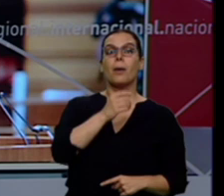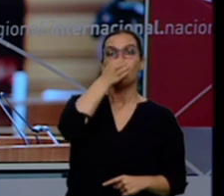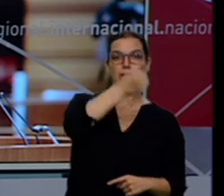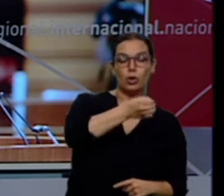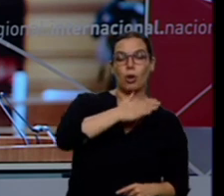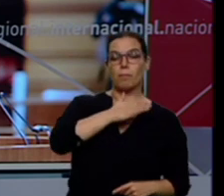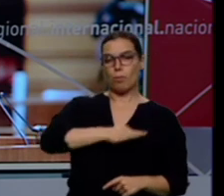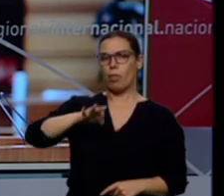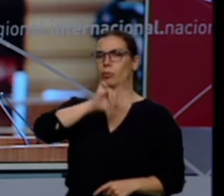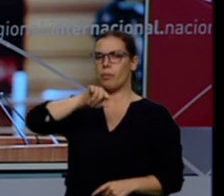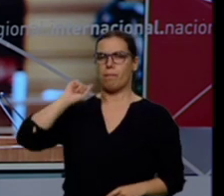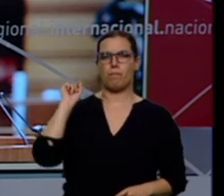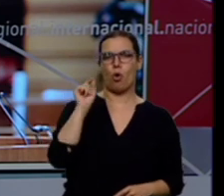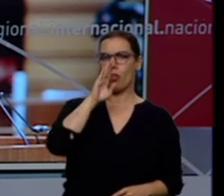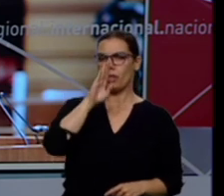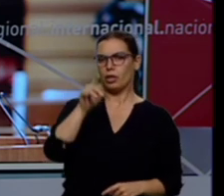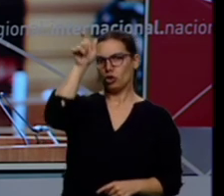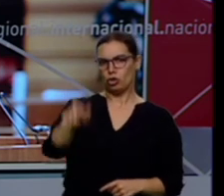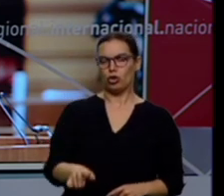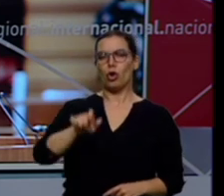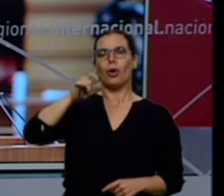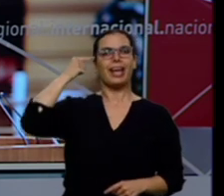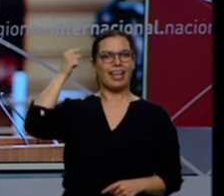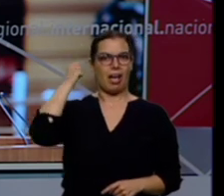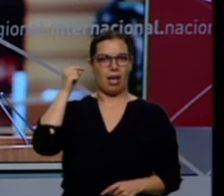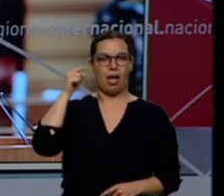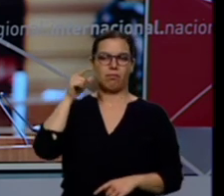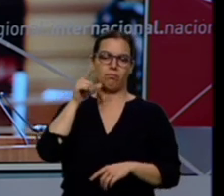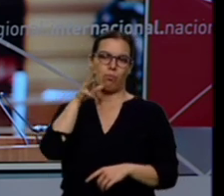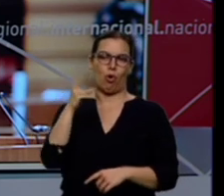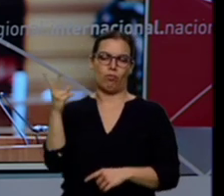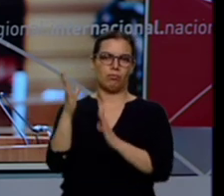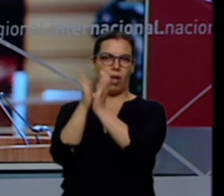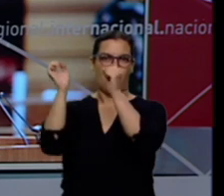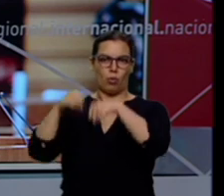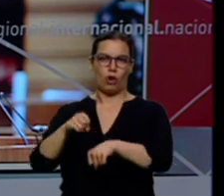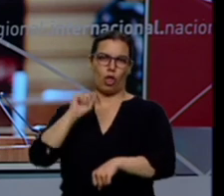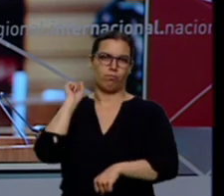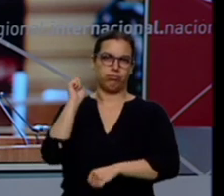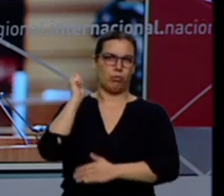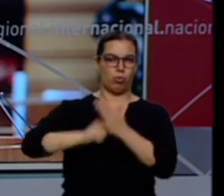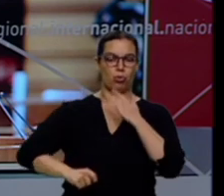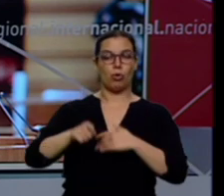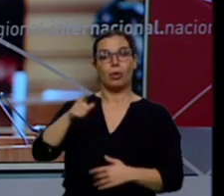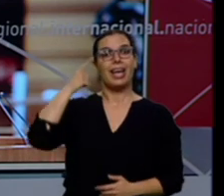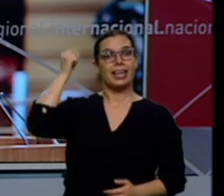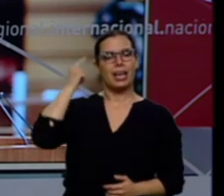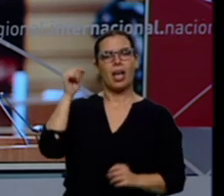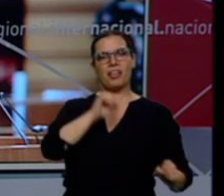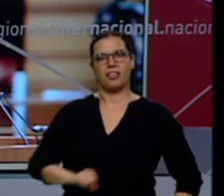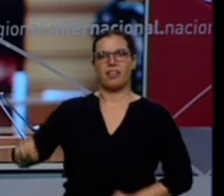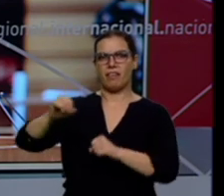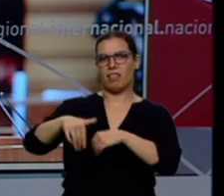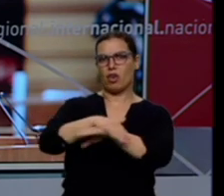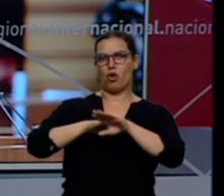Francisco Igea para reprocharle con dureza a su acuerdo con el Partido Popular. Igea ha defendido el gobierno de coalición con el PP y ha